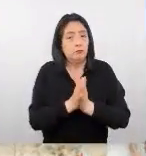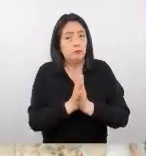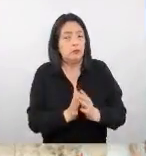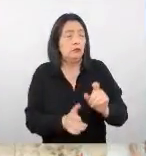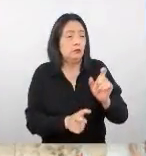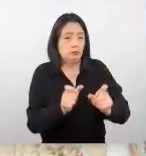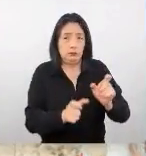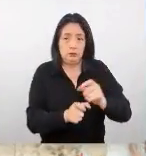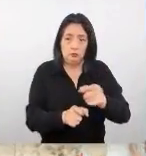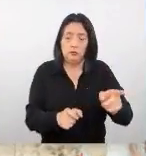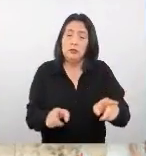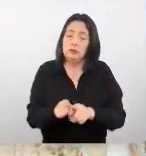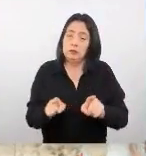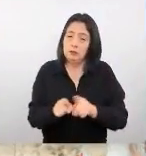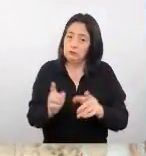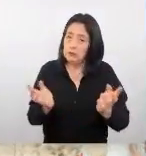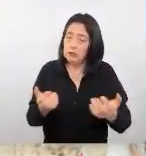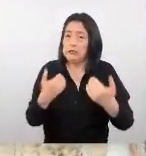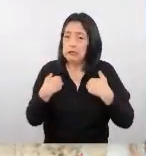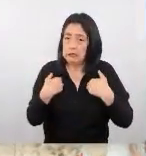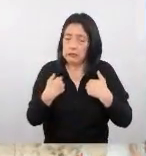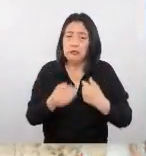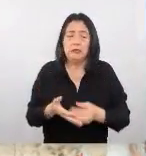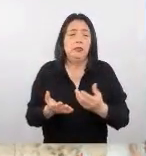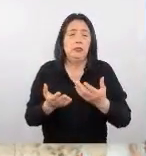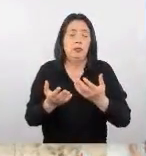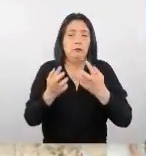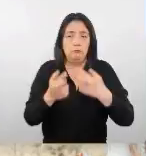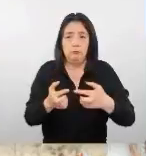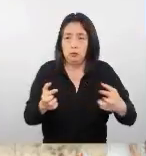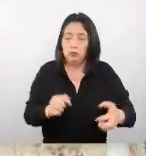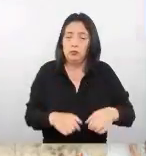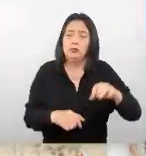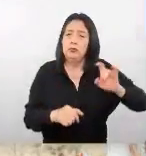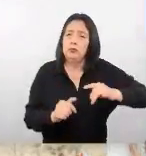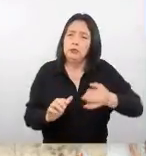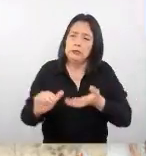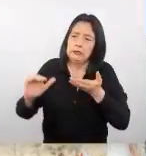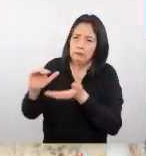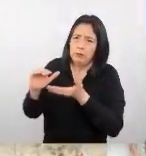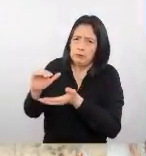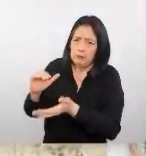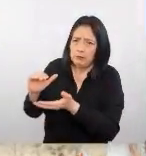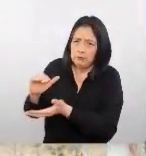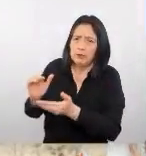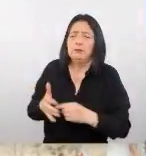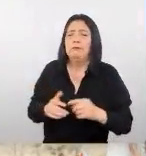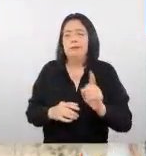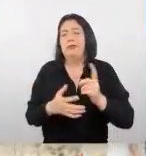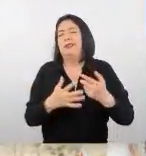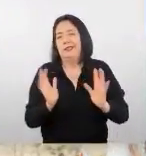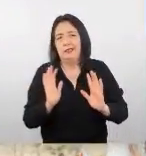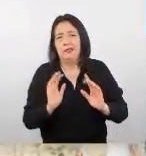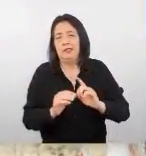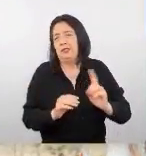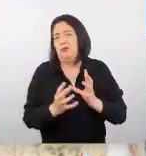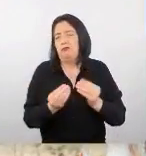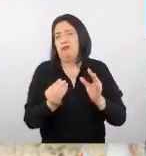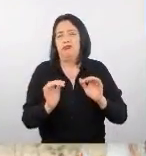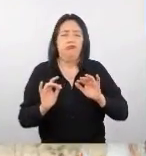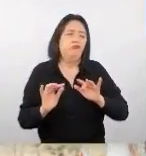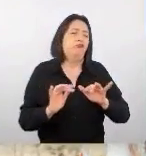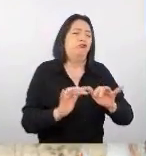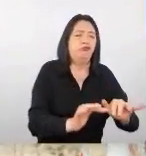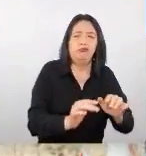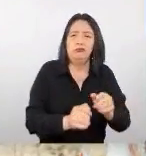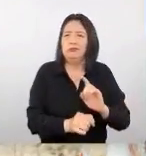los ciudadanos que se aprovisionen de productos de emergencia esenciales para evitar el flujo de personas dentro de la